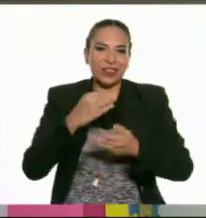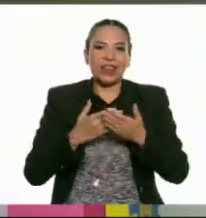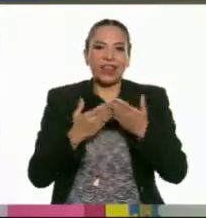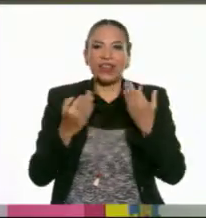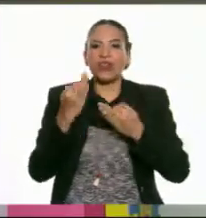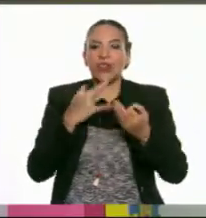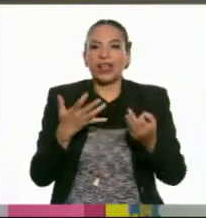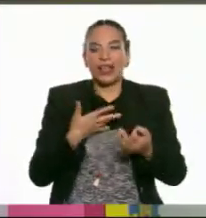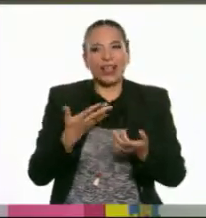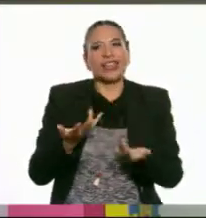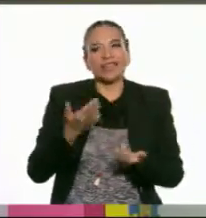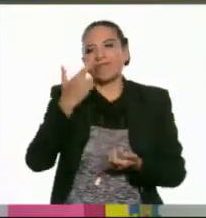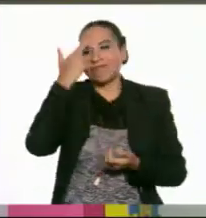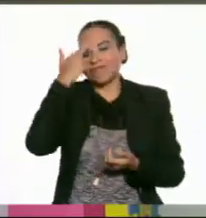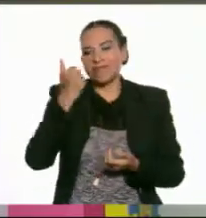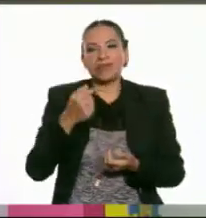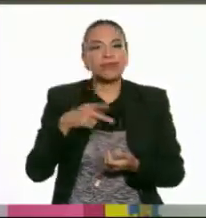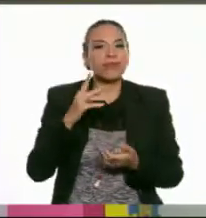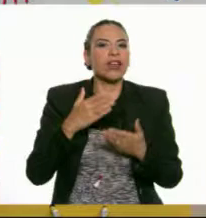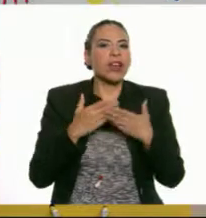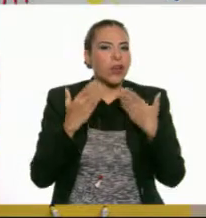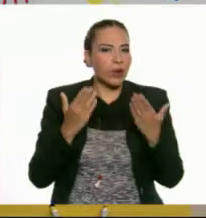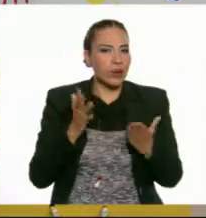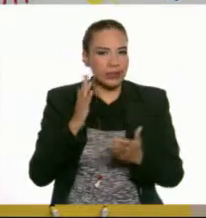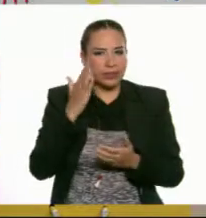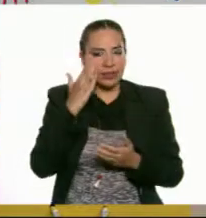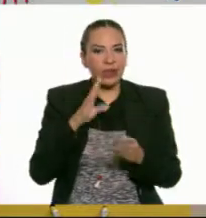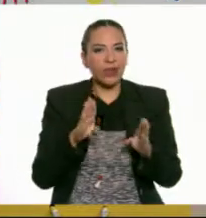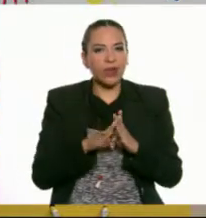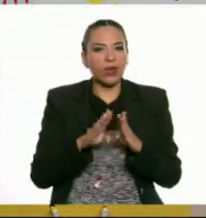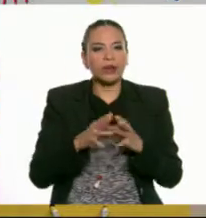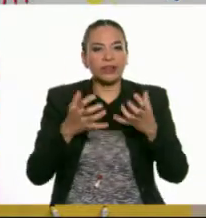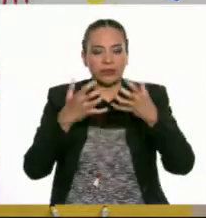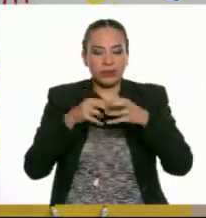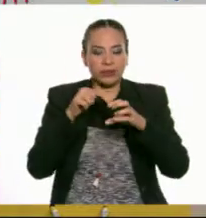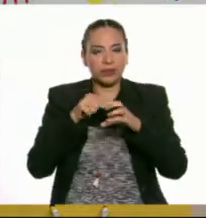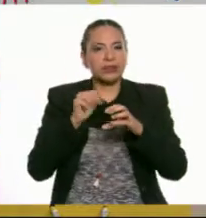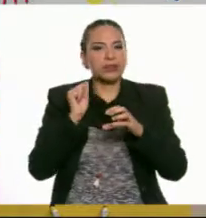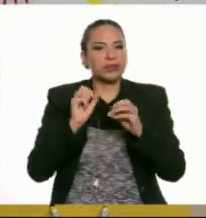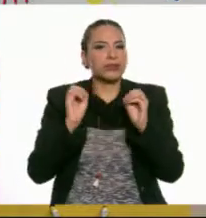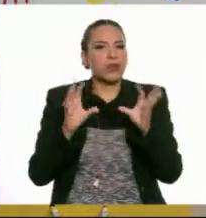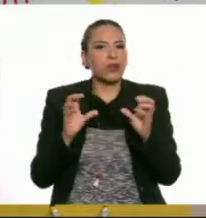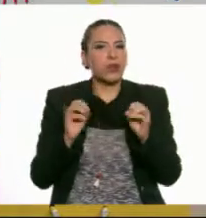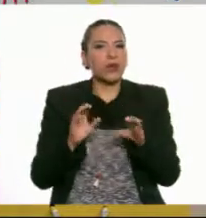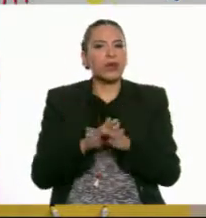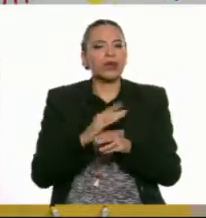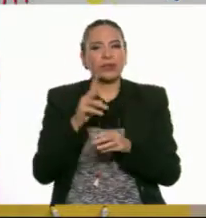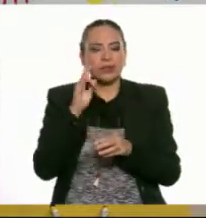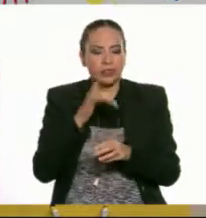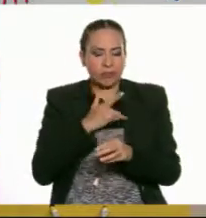Ahora todo tiene sentido. Pero, ¿y ahora ya que sabemos cómo trabaja una bocina, cómo se ve la vibración? ¿Cómo